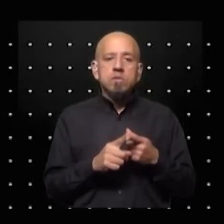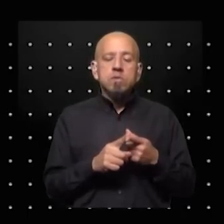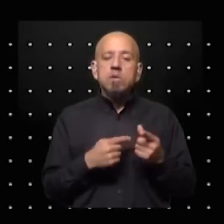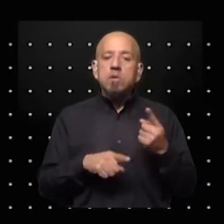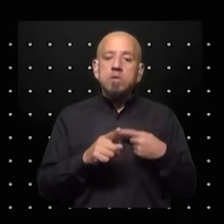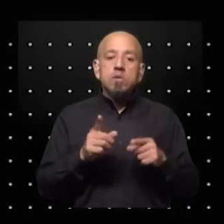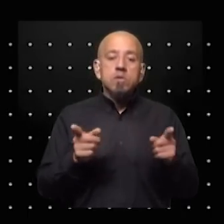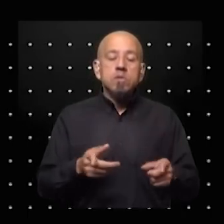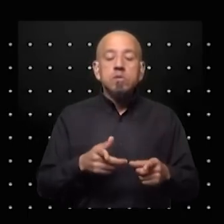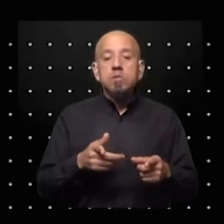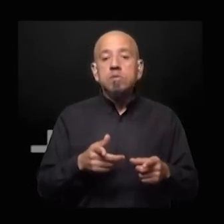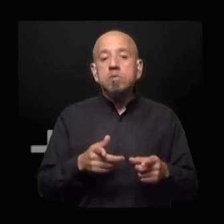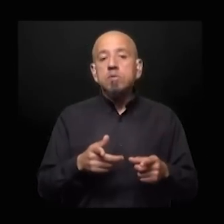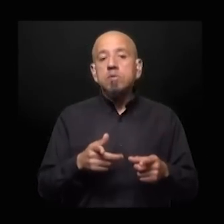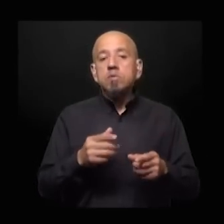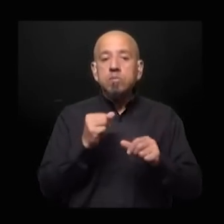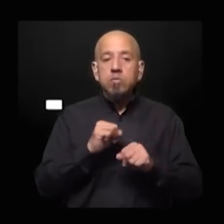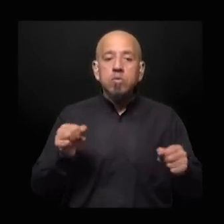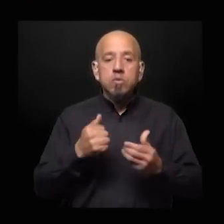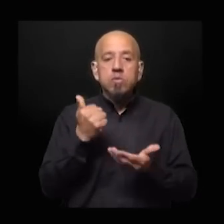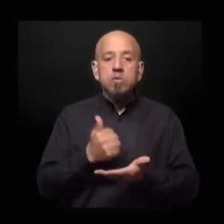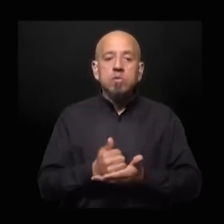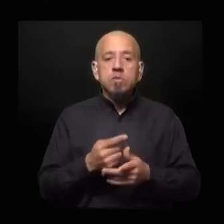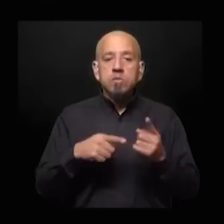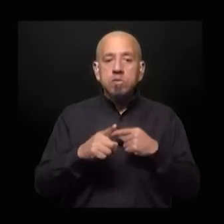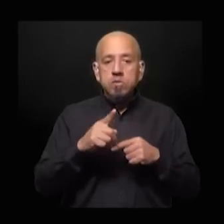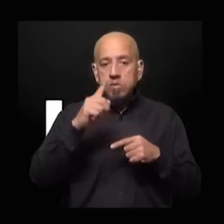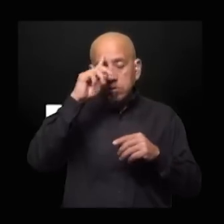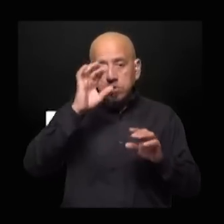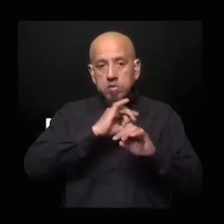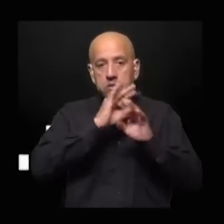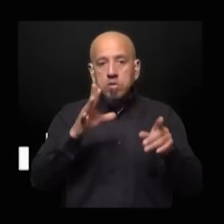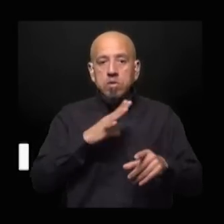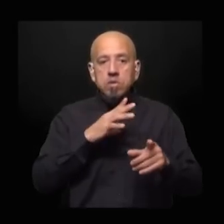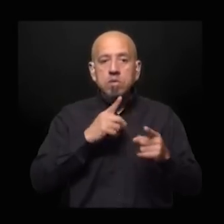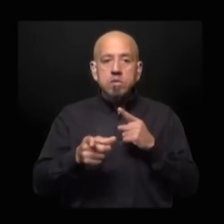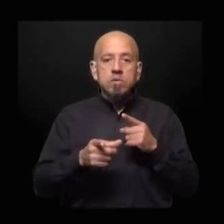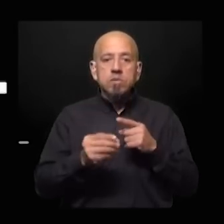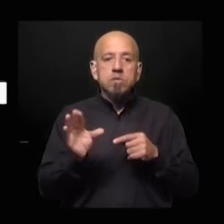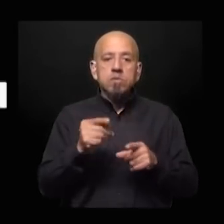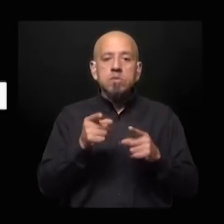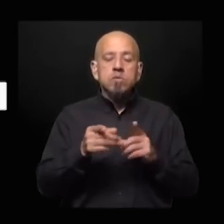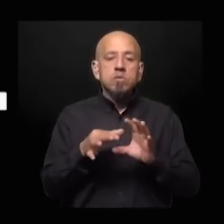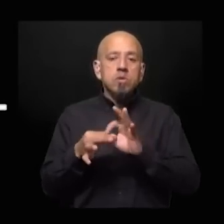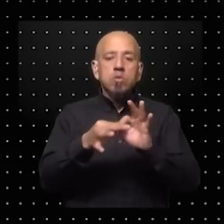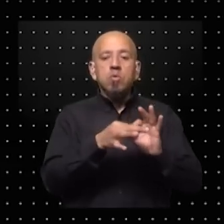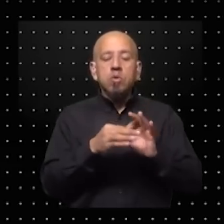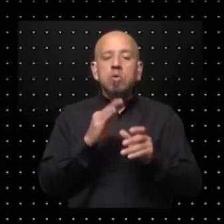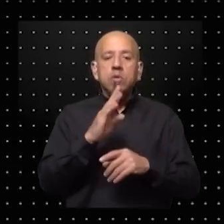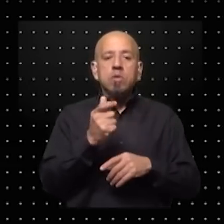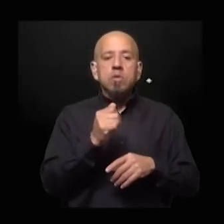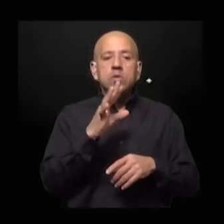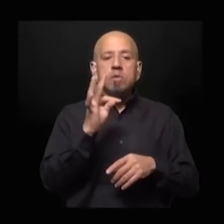participar y se le permitió también hacerlo pero claramente hay una decisión de todos los espacios Unión por la Patria de